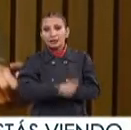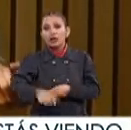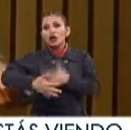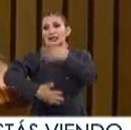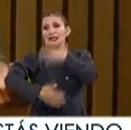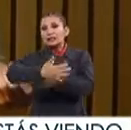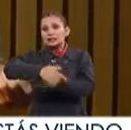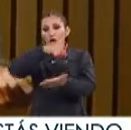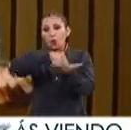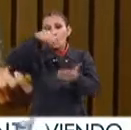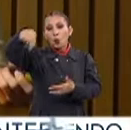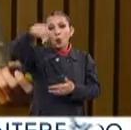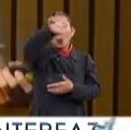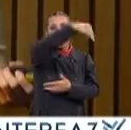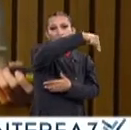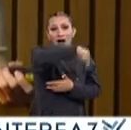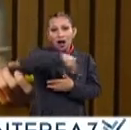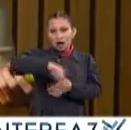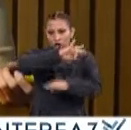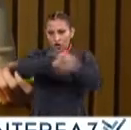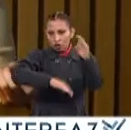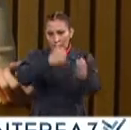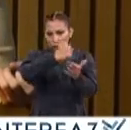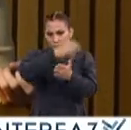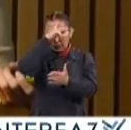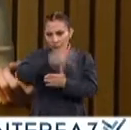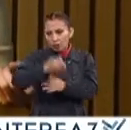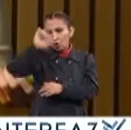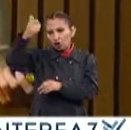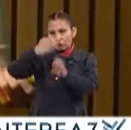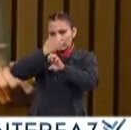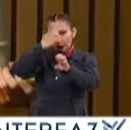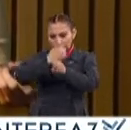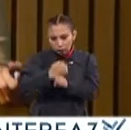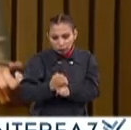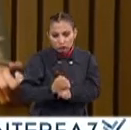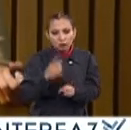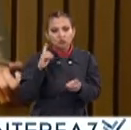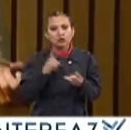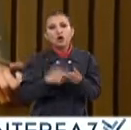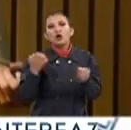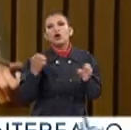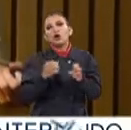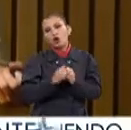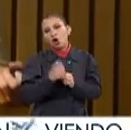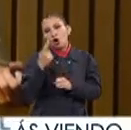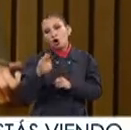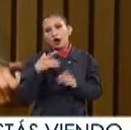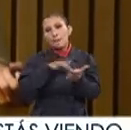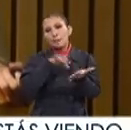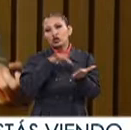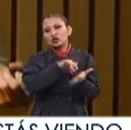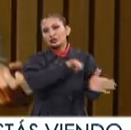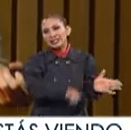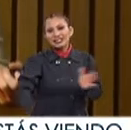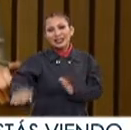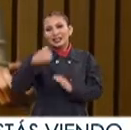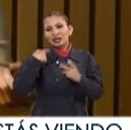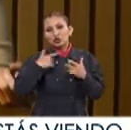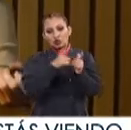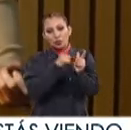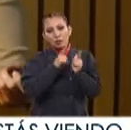115 puntos distribuidos en toda la Ciudad de México y en algunos estados Con el apoyo de más de 600